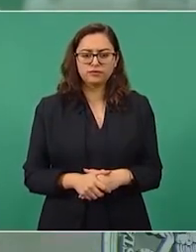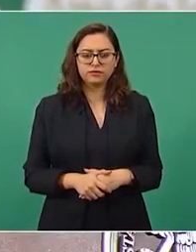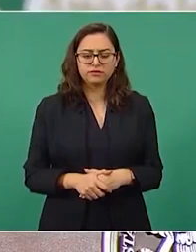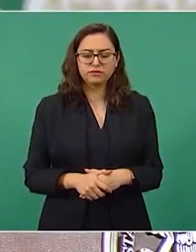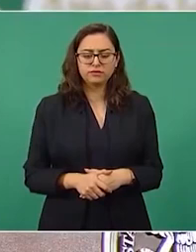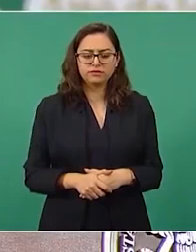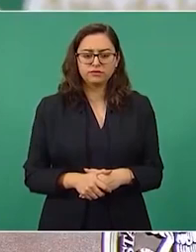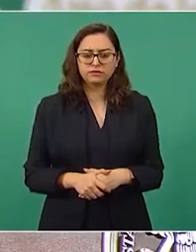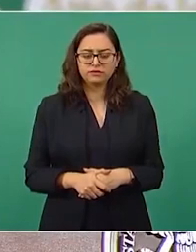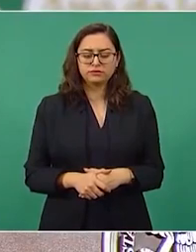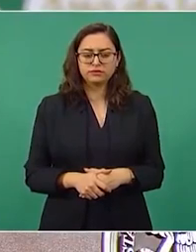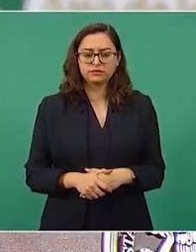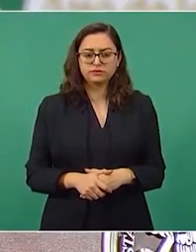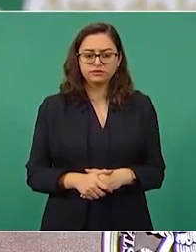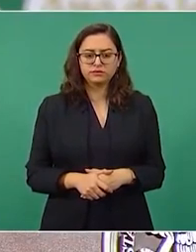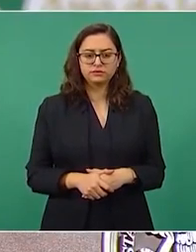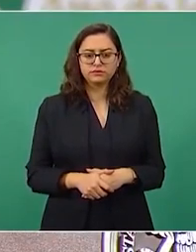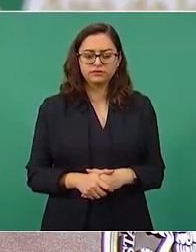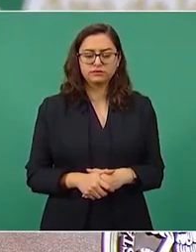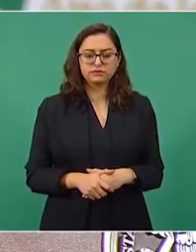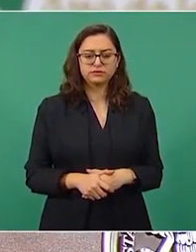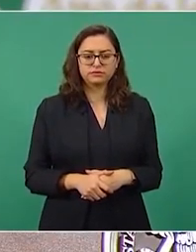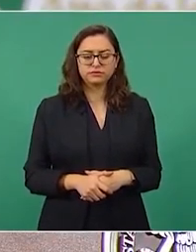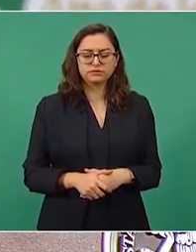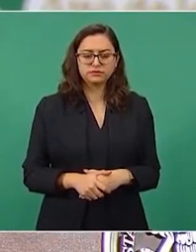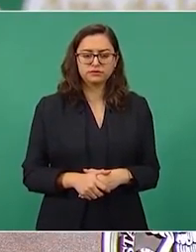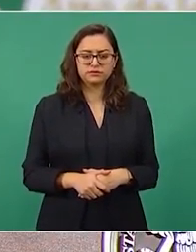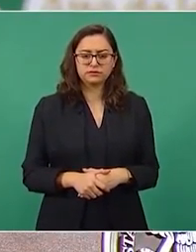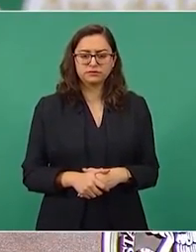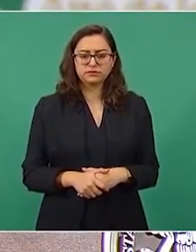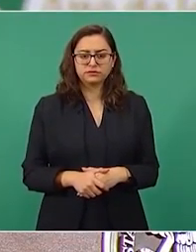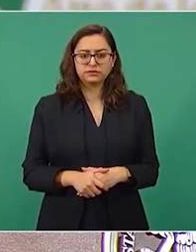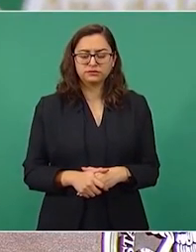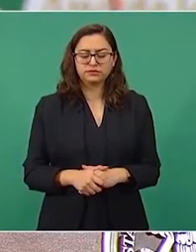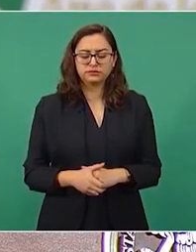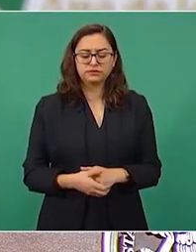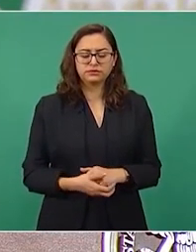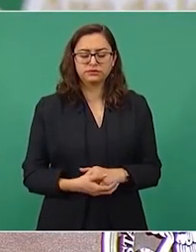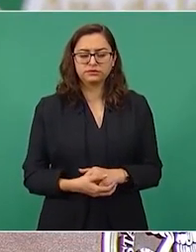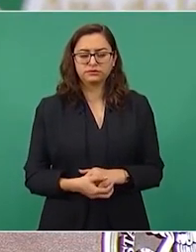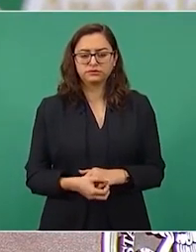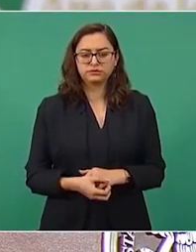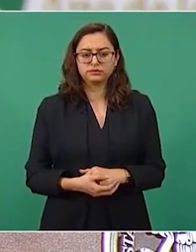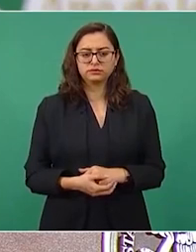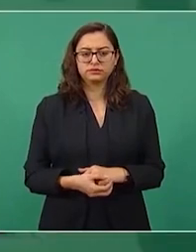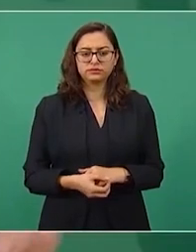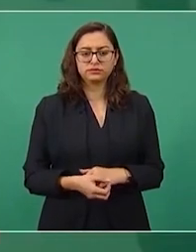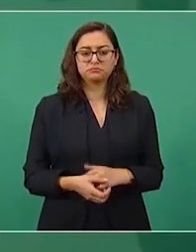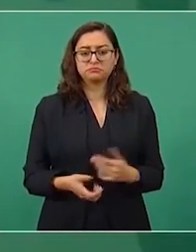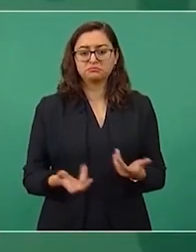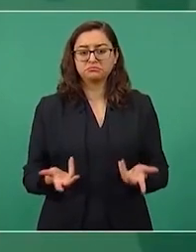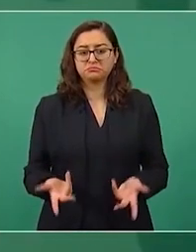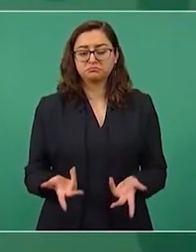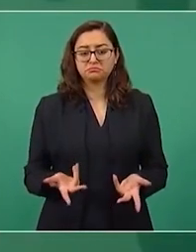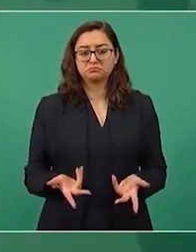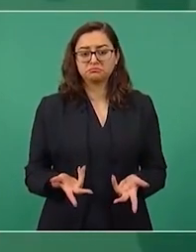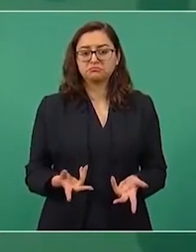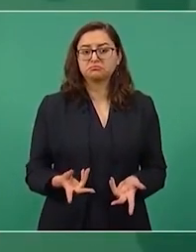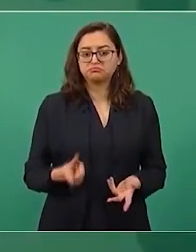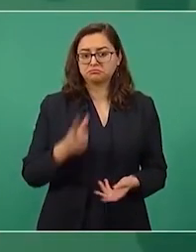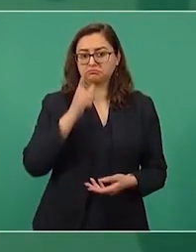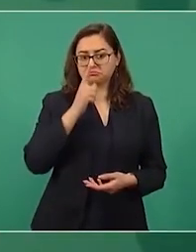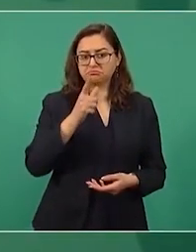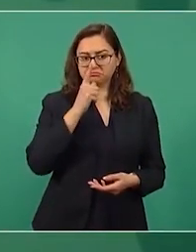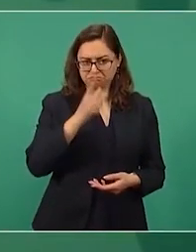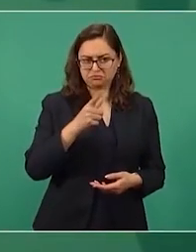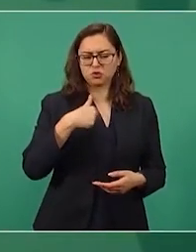no era posible que se pagara menos por lo de la luz. Eso lo